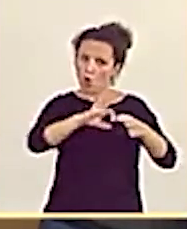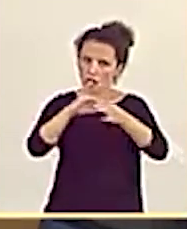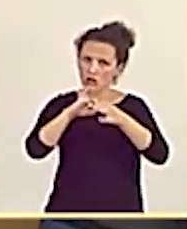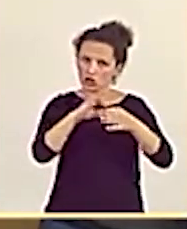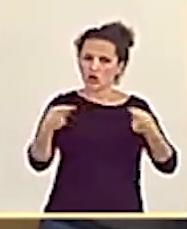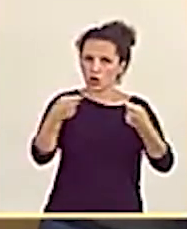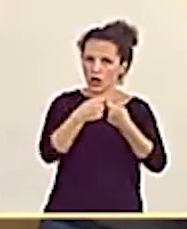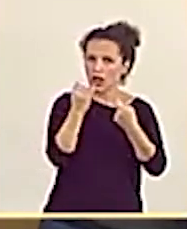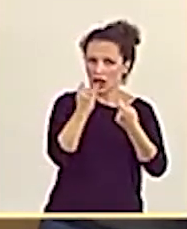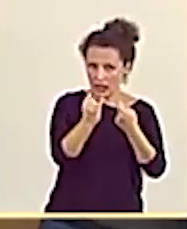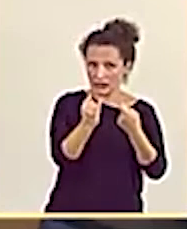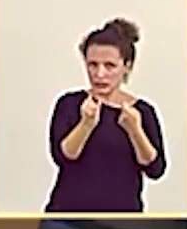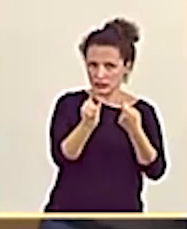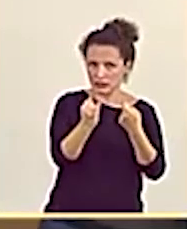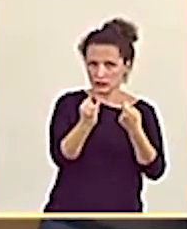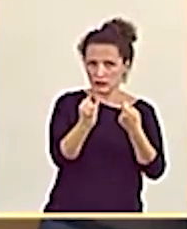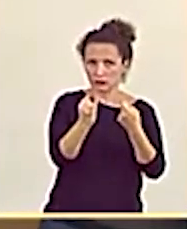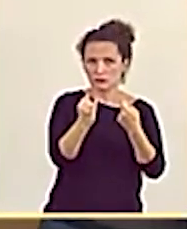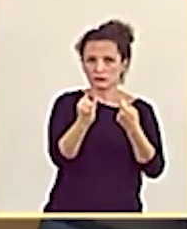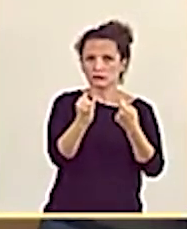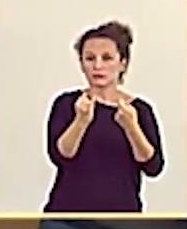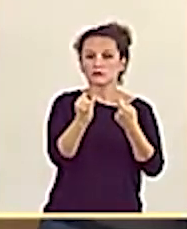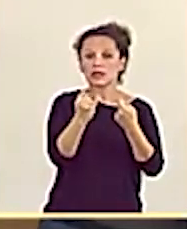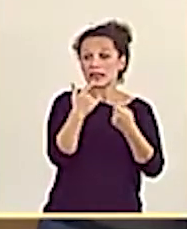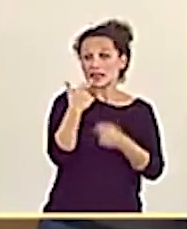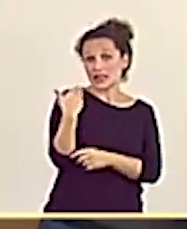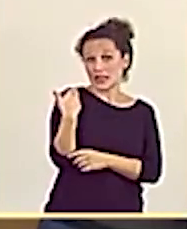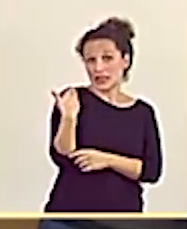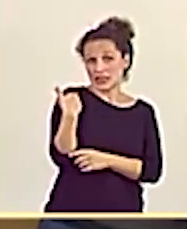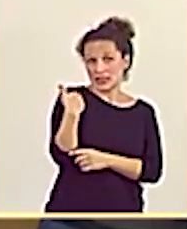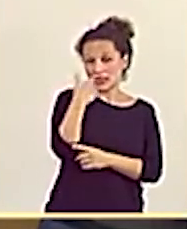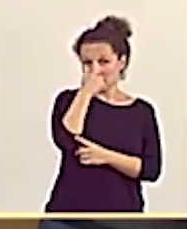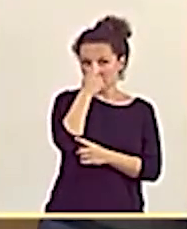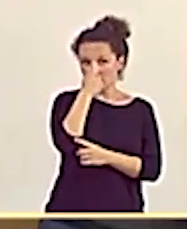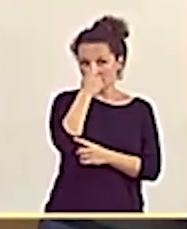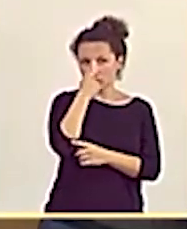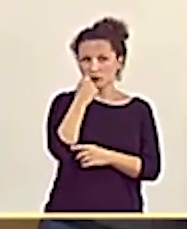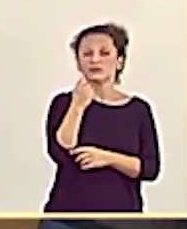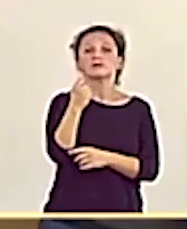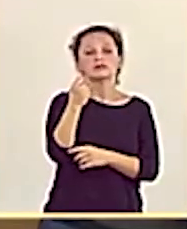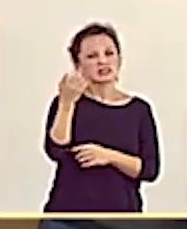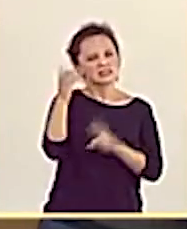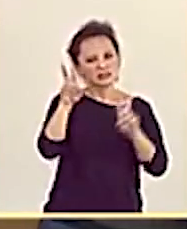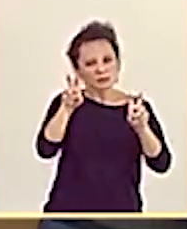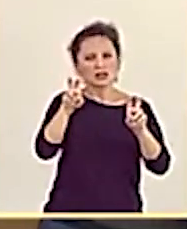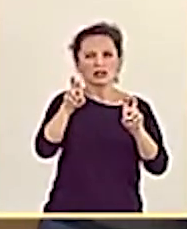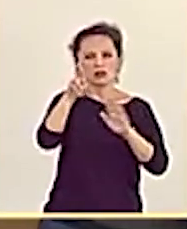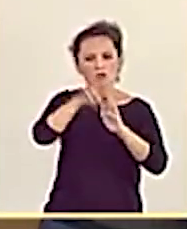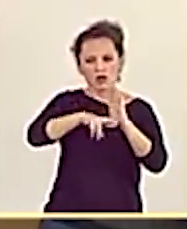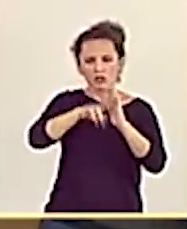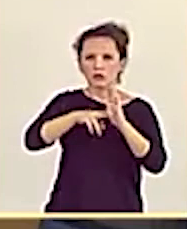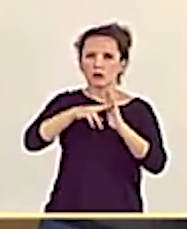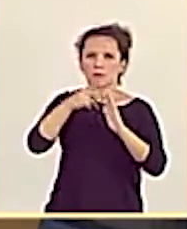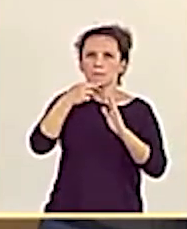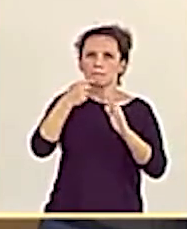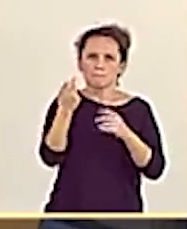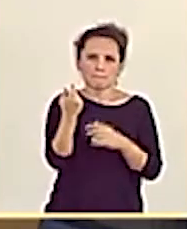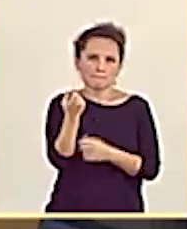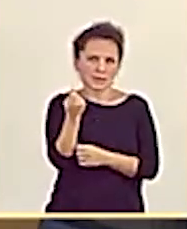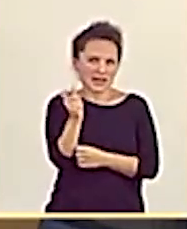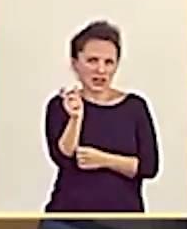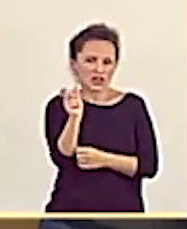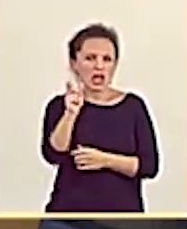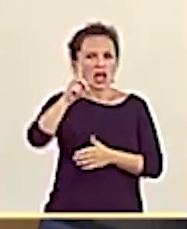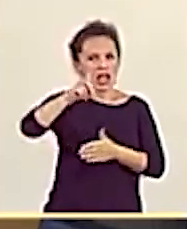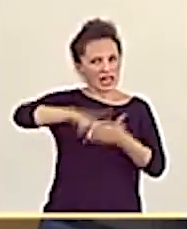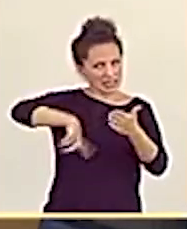se ha revalidado hace muy poco, que tiene que ver con la regulación de los precios del alquiler, la cual